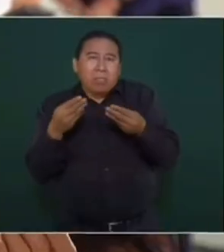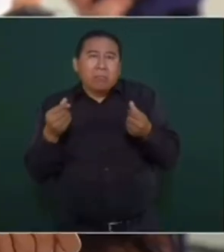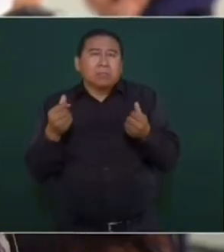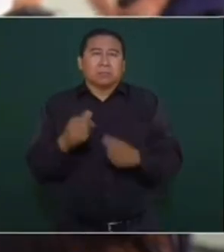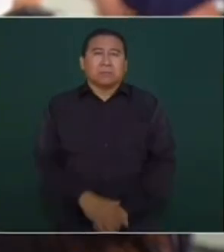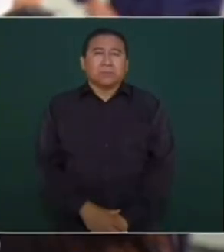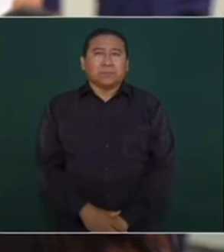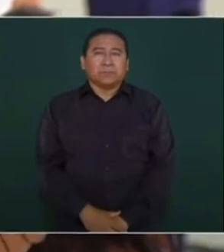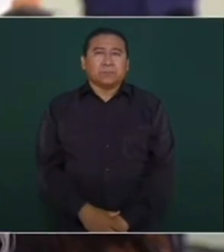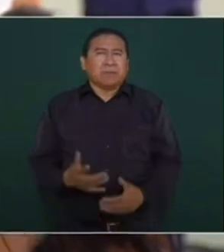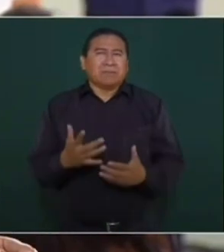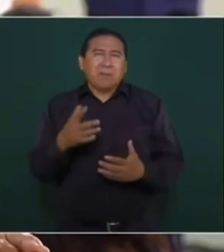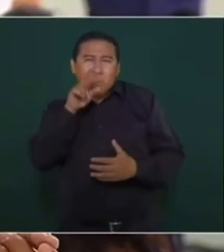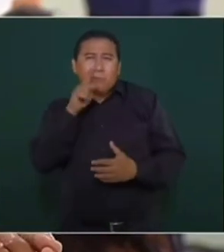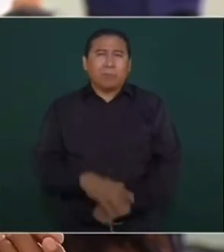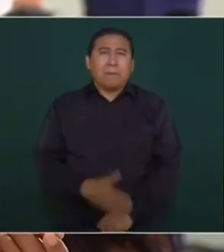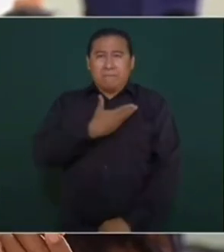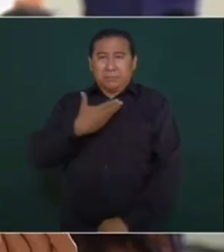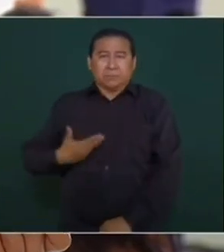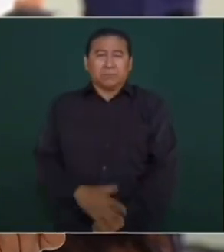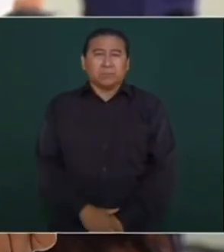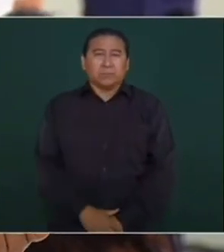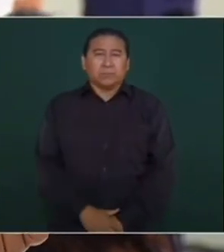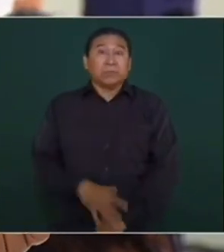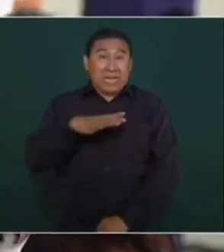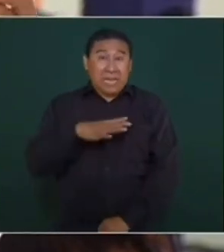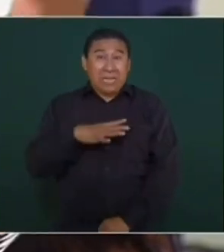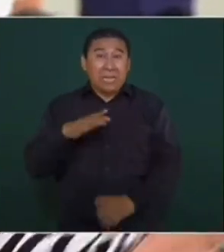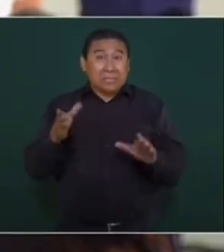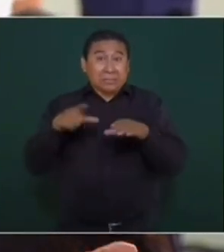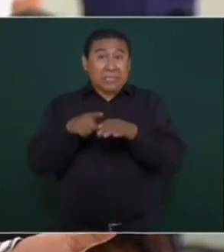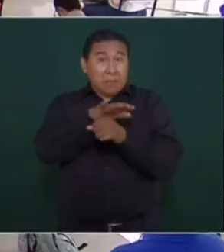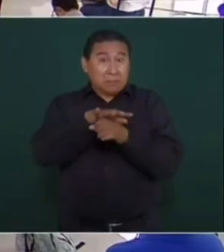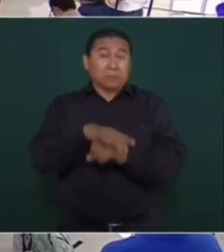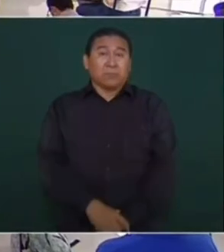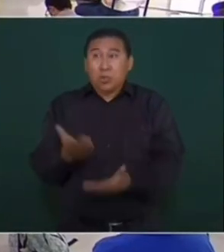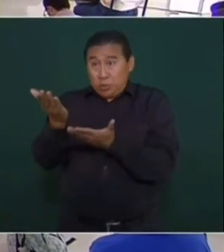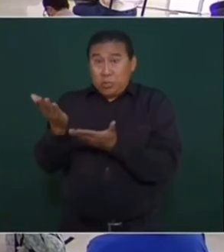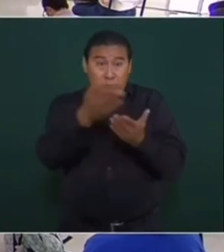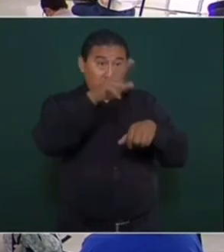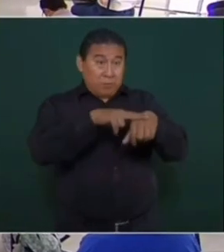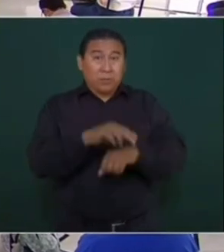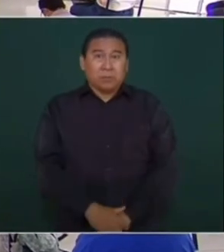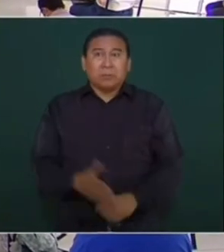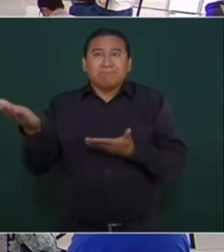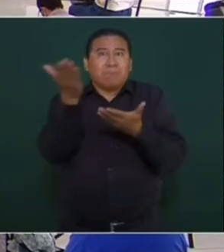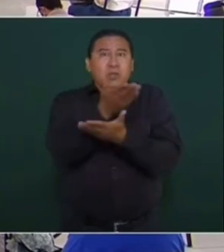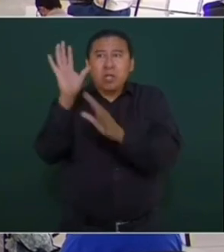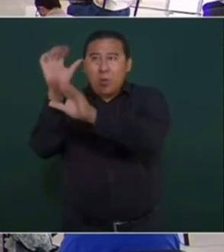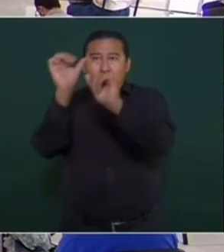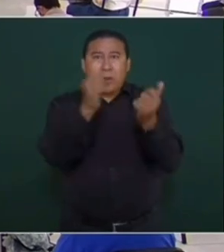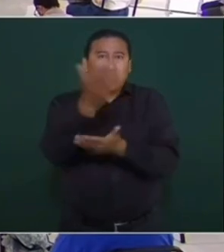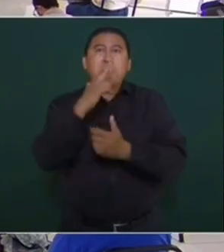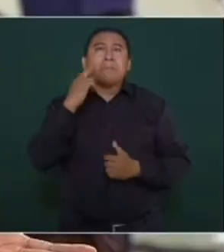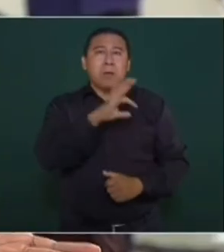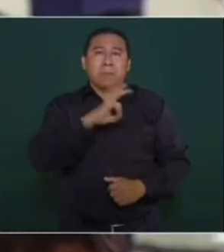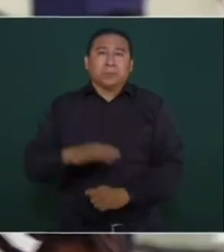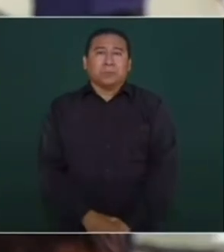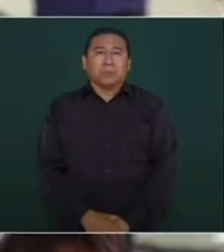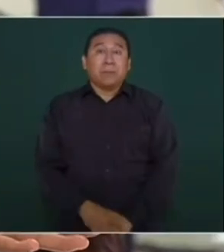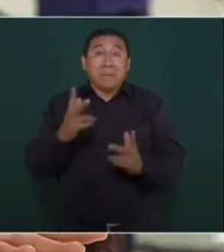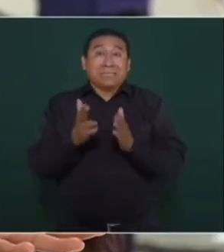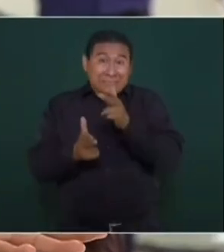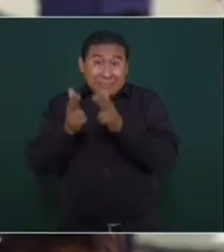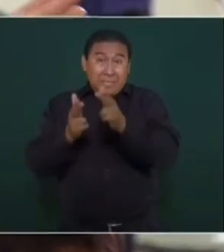persuadir. Entonces, a mí lo que me duele y me preocupa, presidente, es que haya cerrazón, tanto de su parte como de los ambientalistas, y que no se pongan de acuerdo sobre una mejor posibilidad